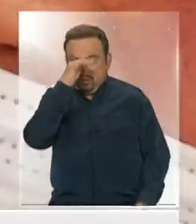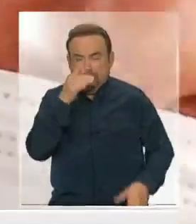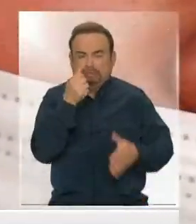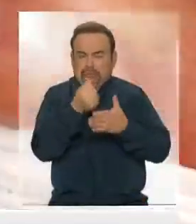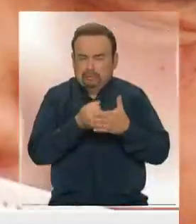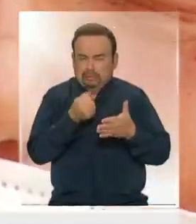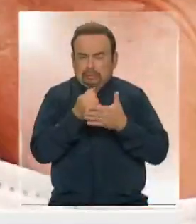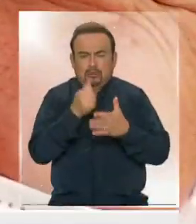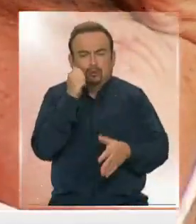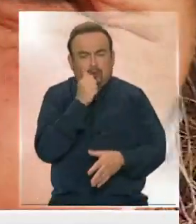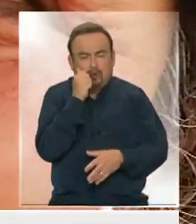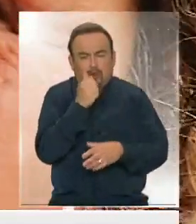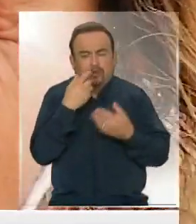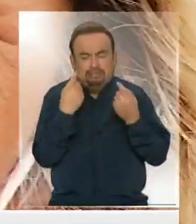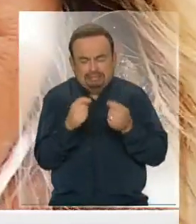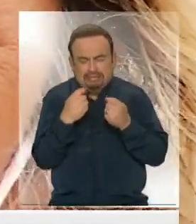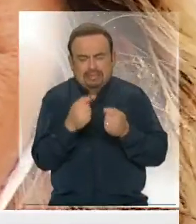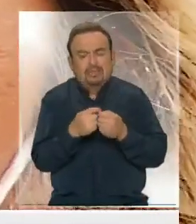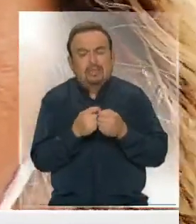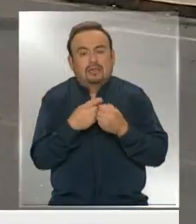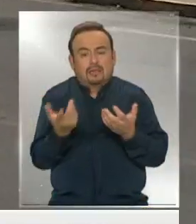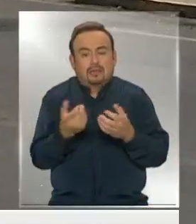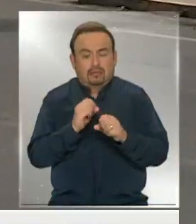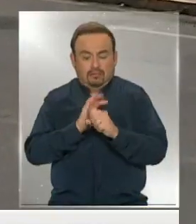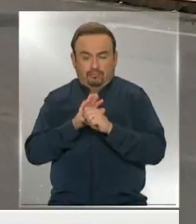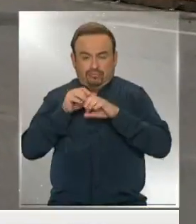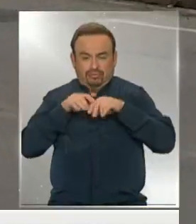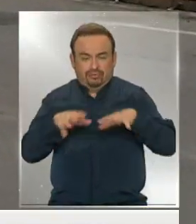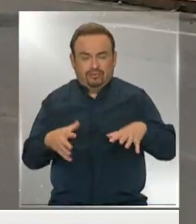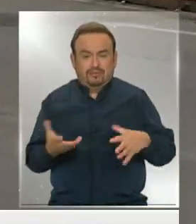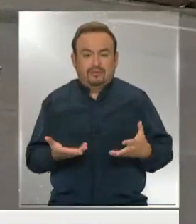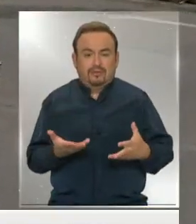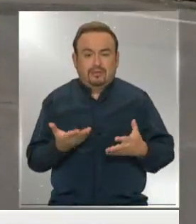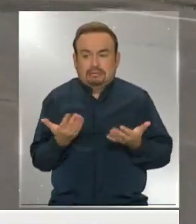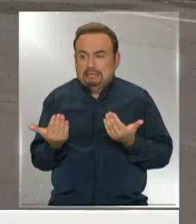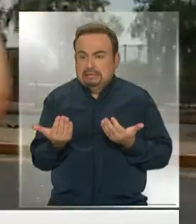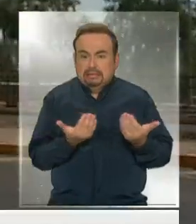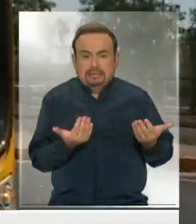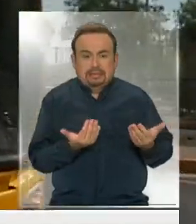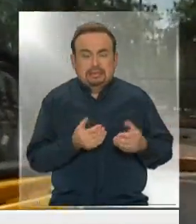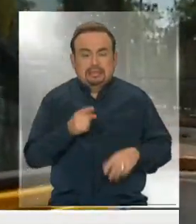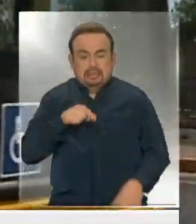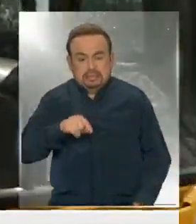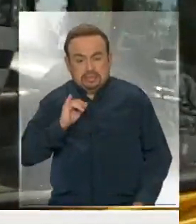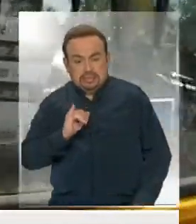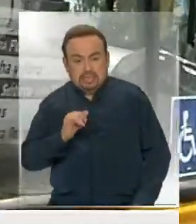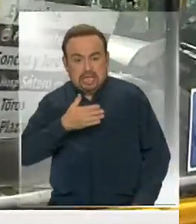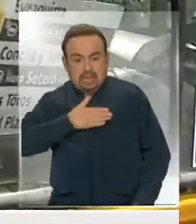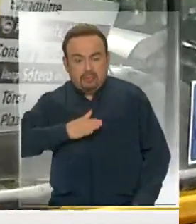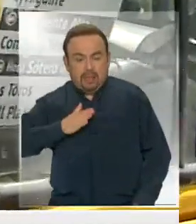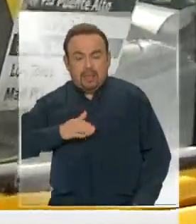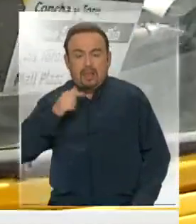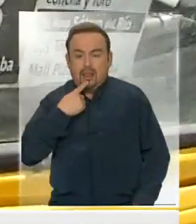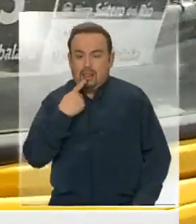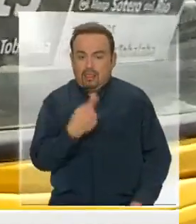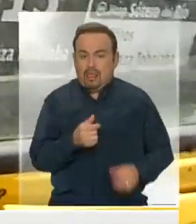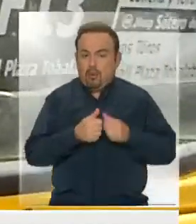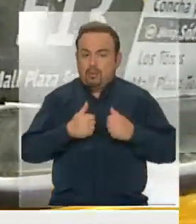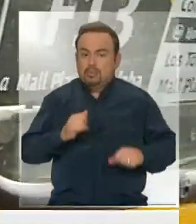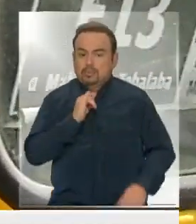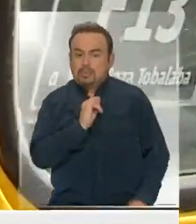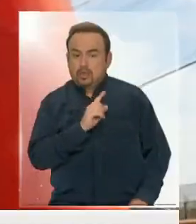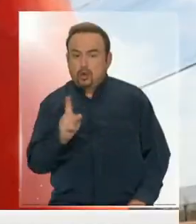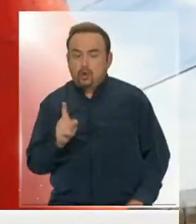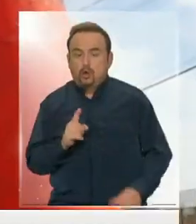luchan día a día para salir adelante en medio de una pandemia y a la espera de si este martes la autoridad tomará o no